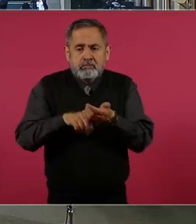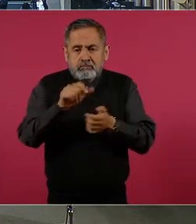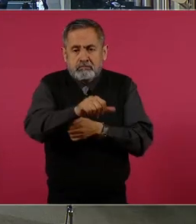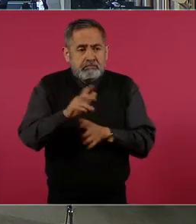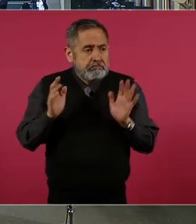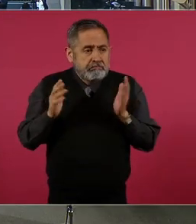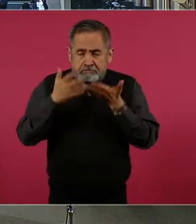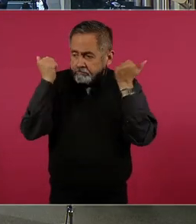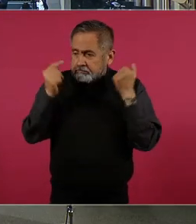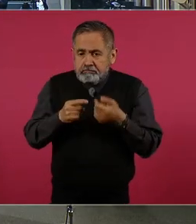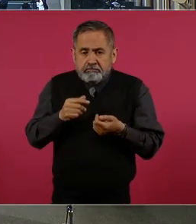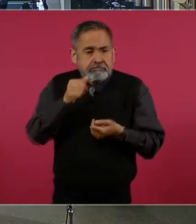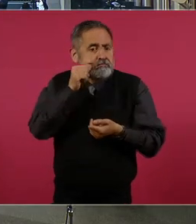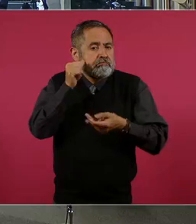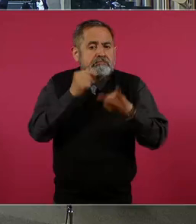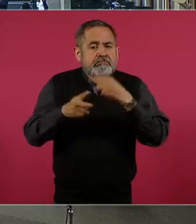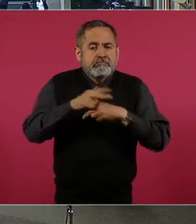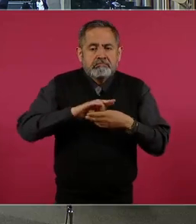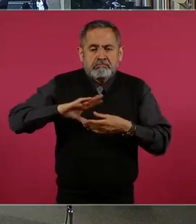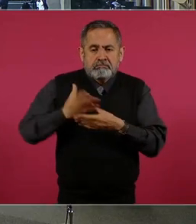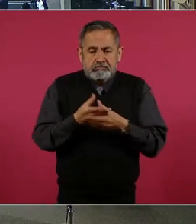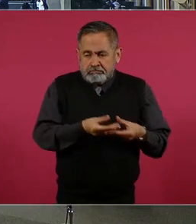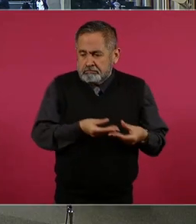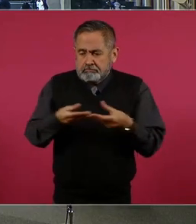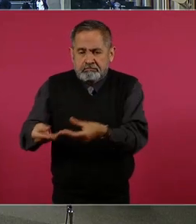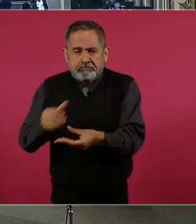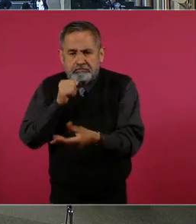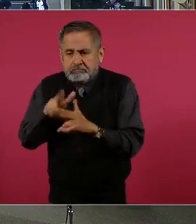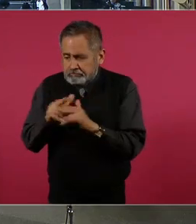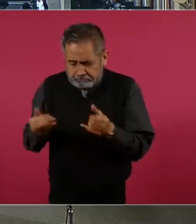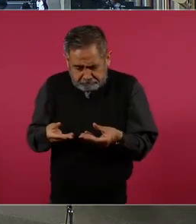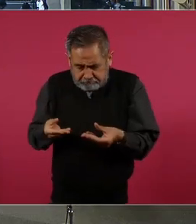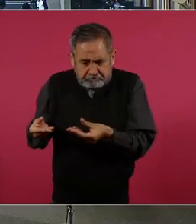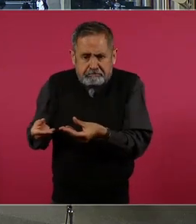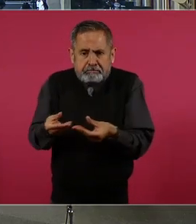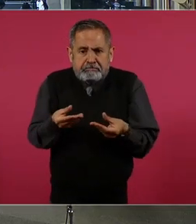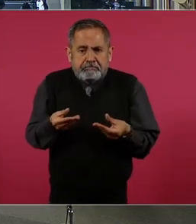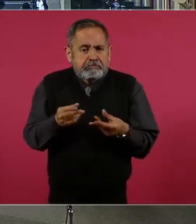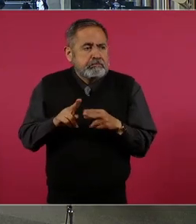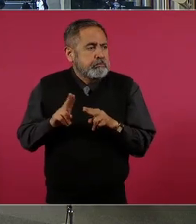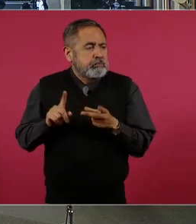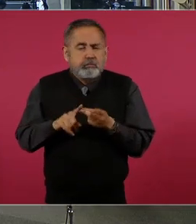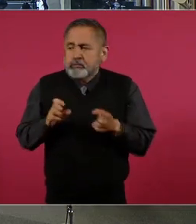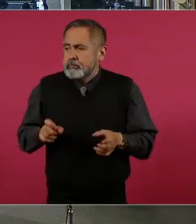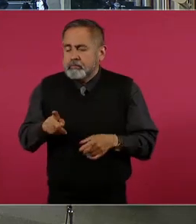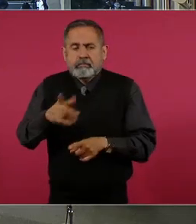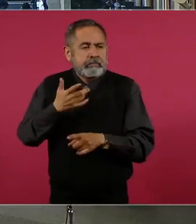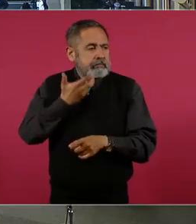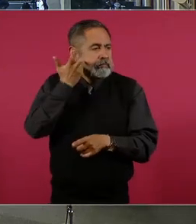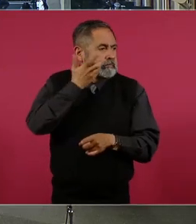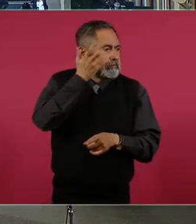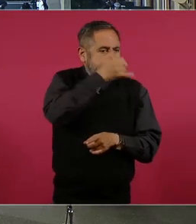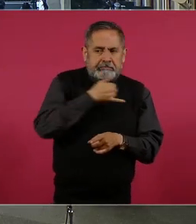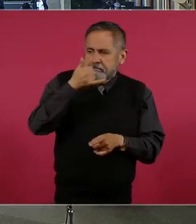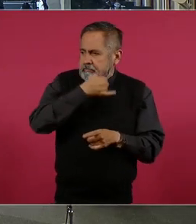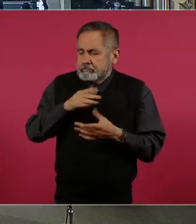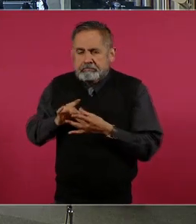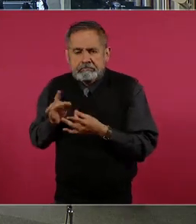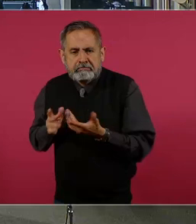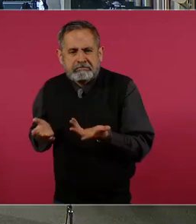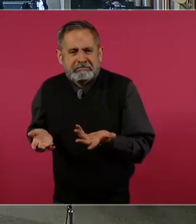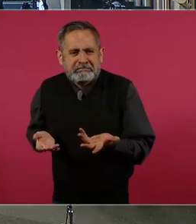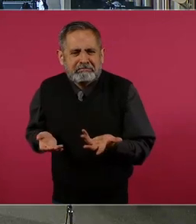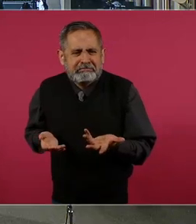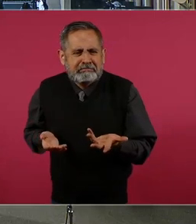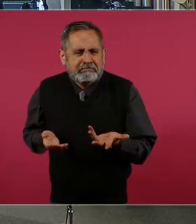nadie sabe, no llegó el expediente a la sección instructora, pero se hicieron guajes los diputados al cargo y no